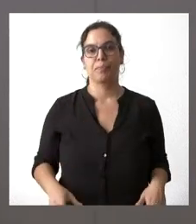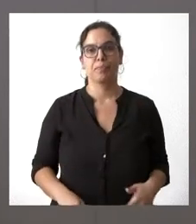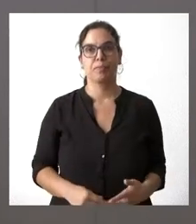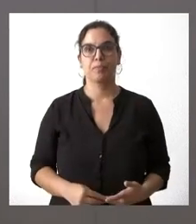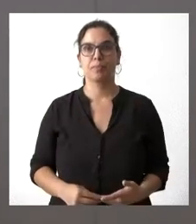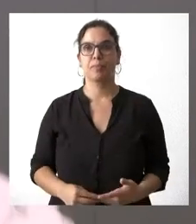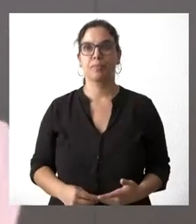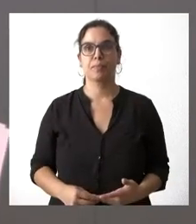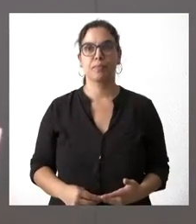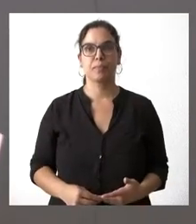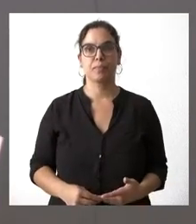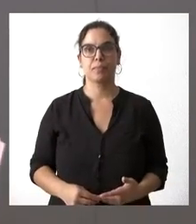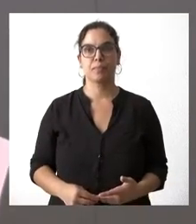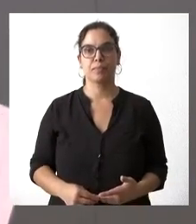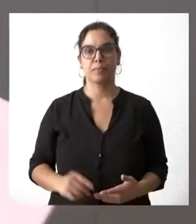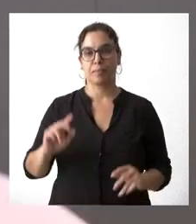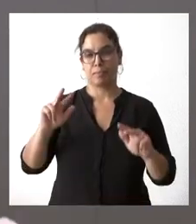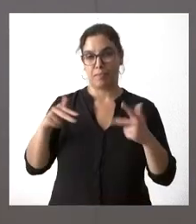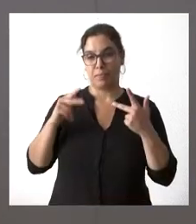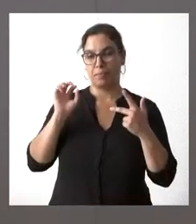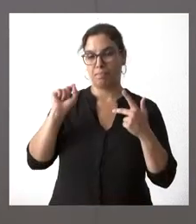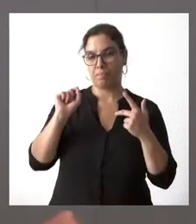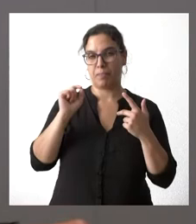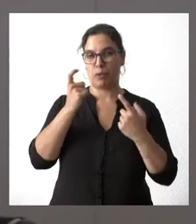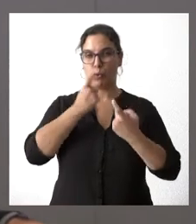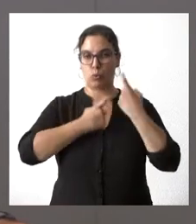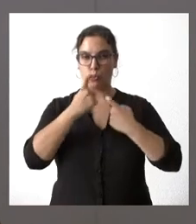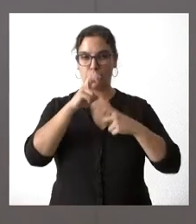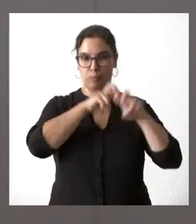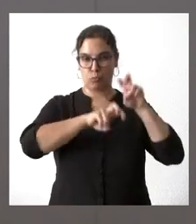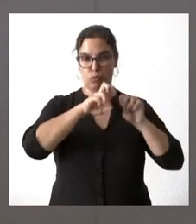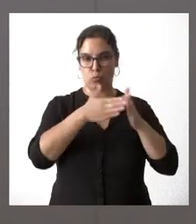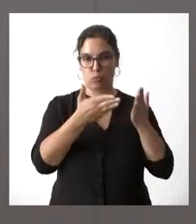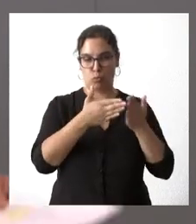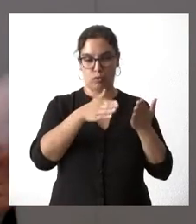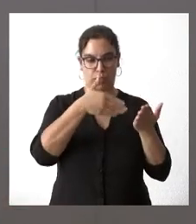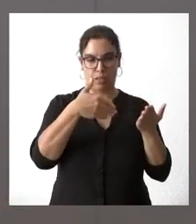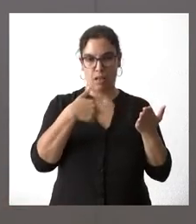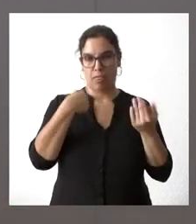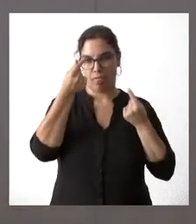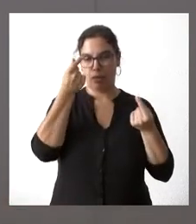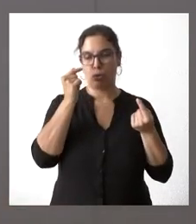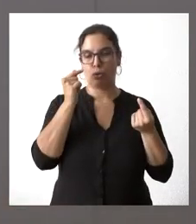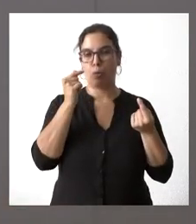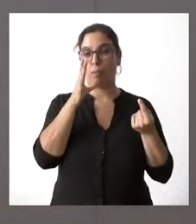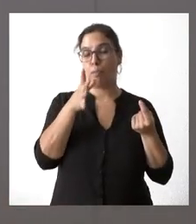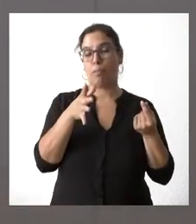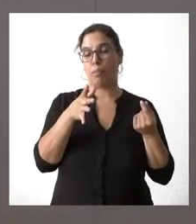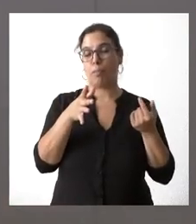Permítanme que consulte algún dato, porque